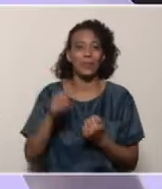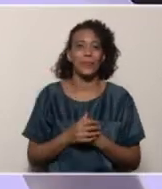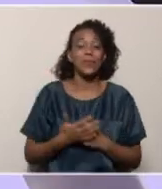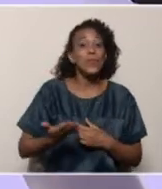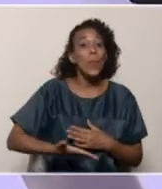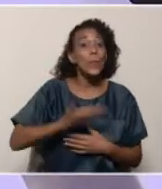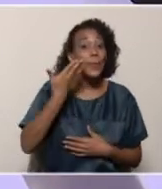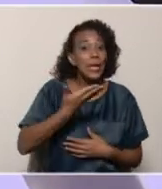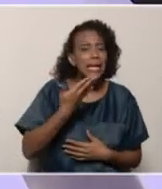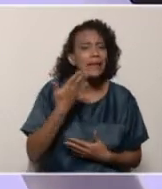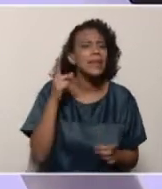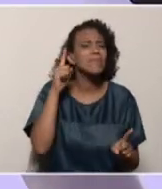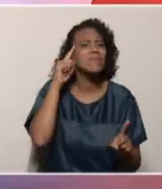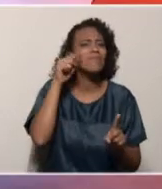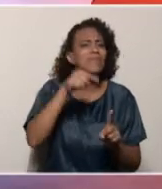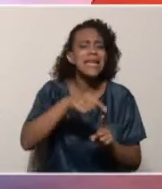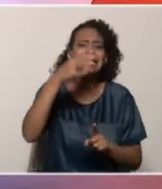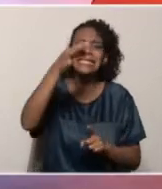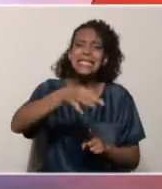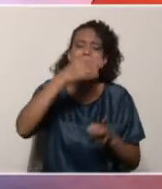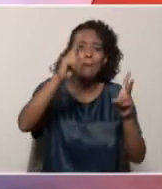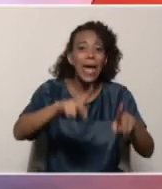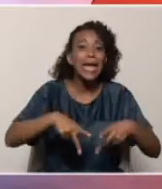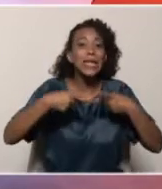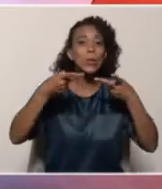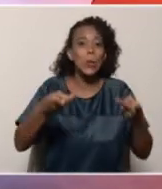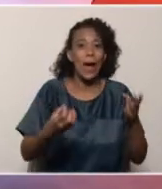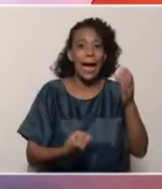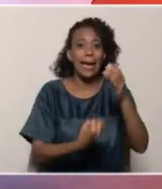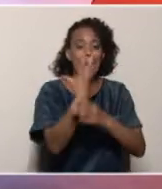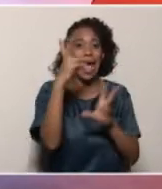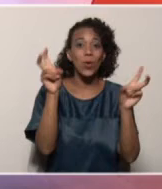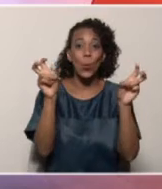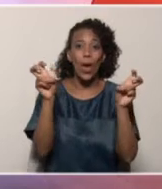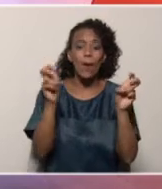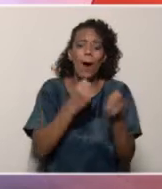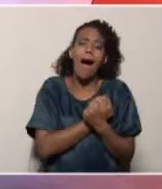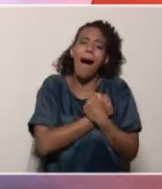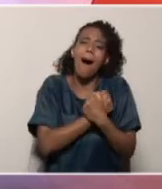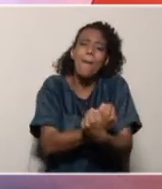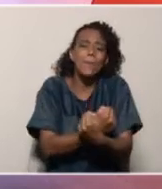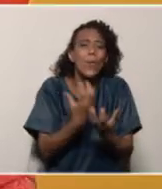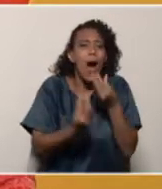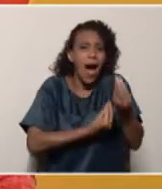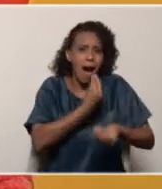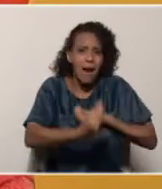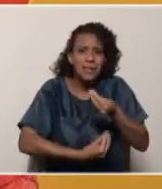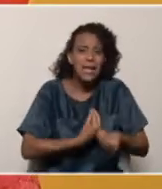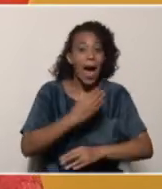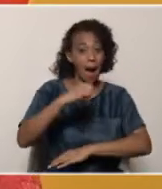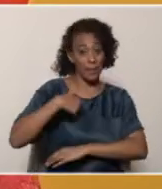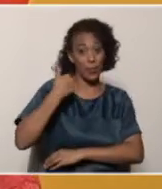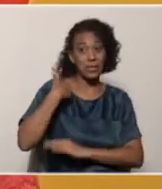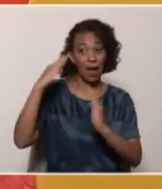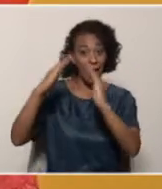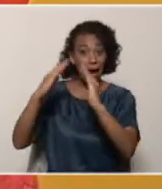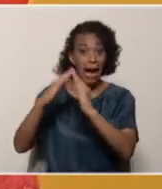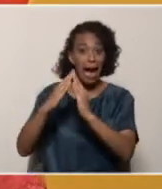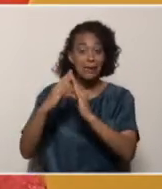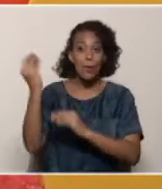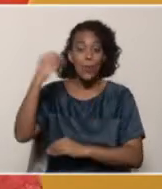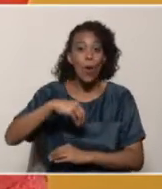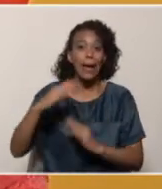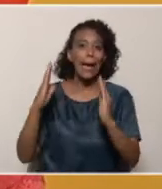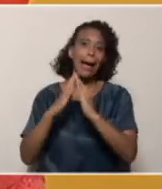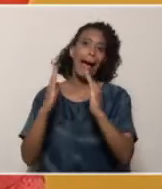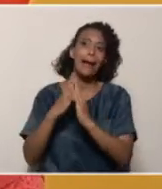Lo importante de todo es siempre innovar, hacer las cosas con amor, de corazón y aprovechar que estamos en casa porque más de una vez